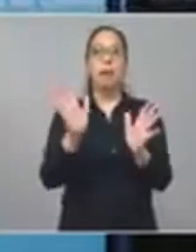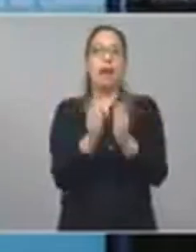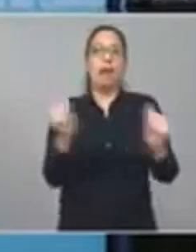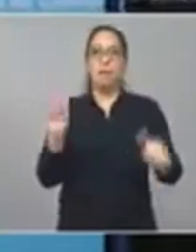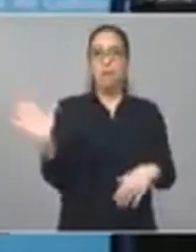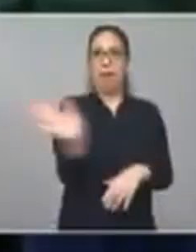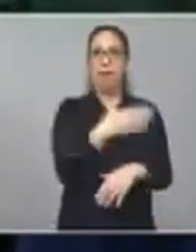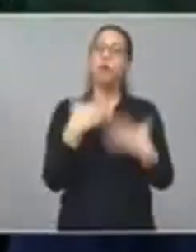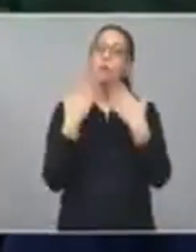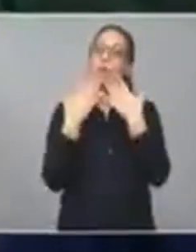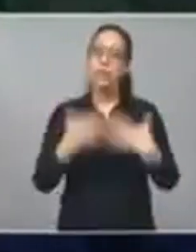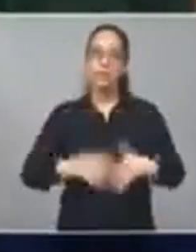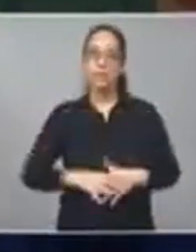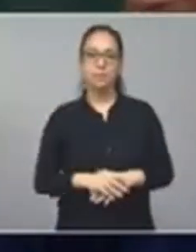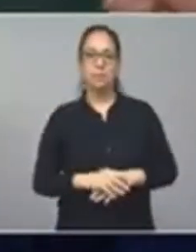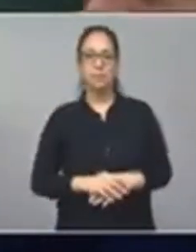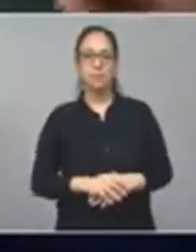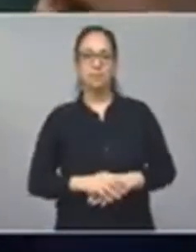rápido para todos. Muchas gracias.